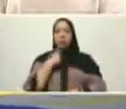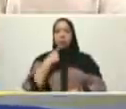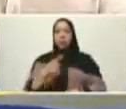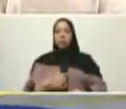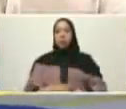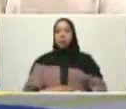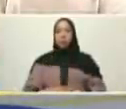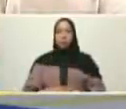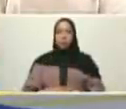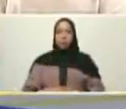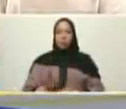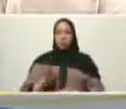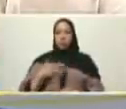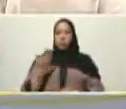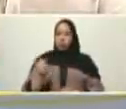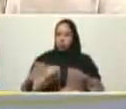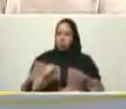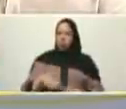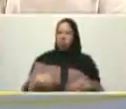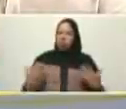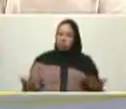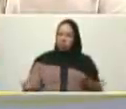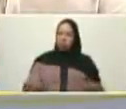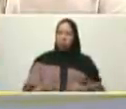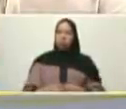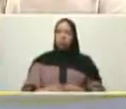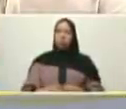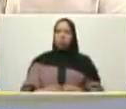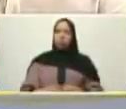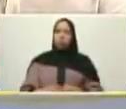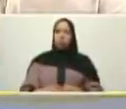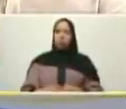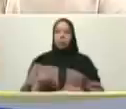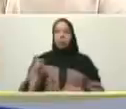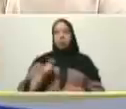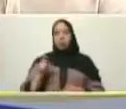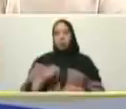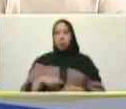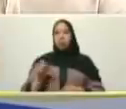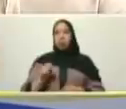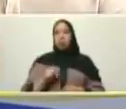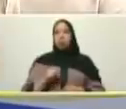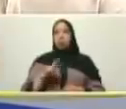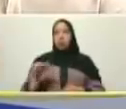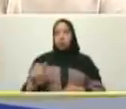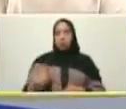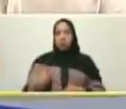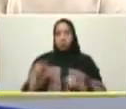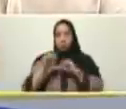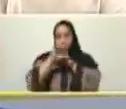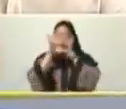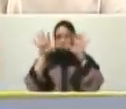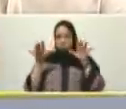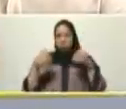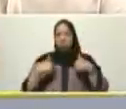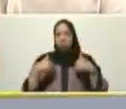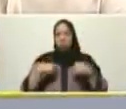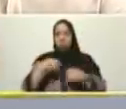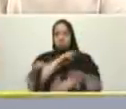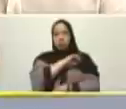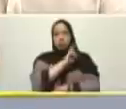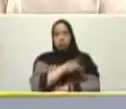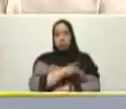se puede o no se puede si mi comandante lo que hemos hecho hasta ahora nos da a nosotros la claridad la fortaleza la